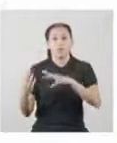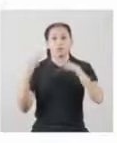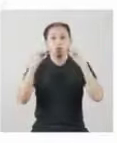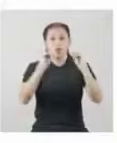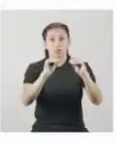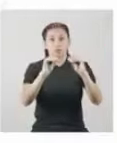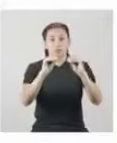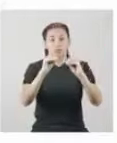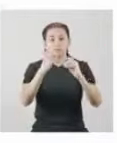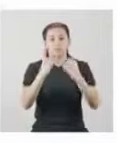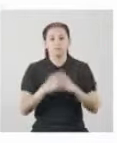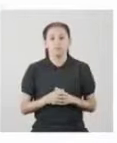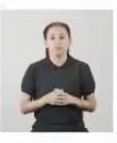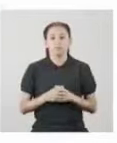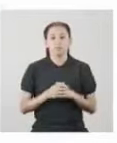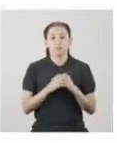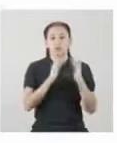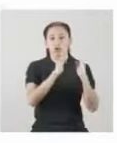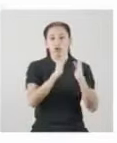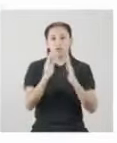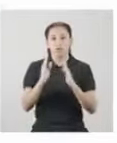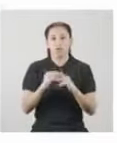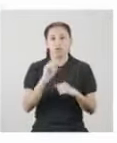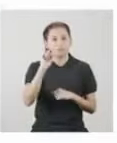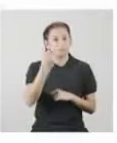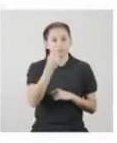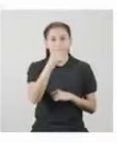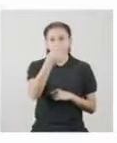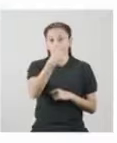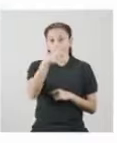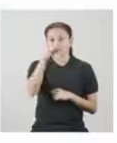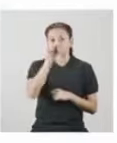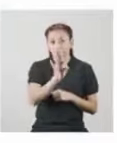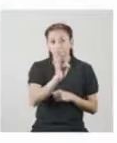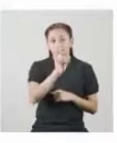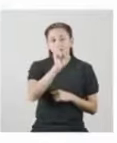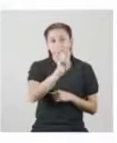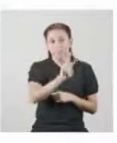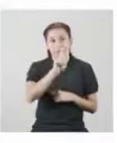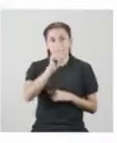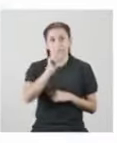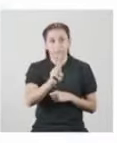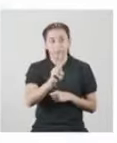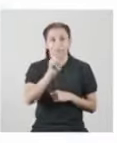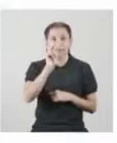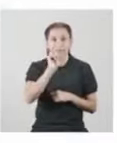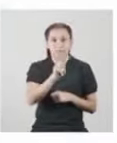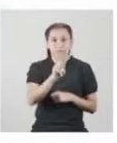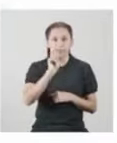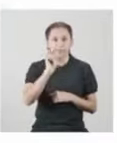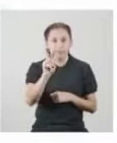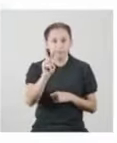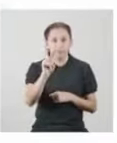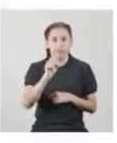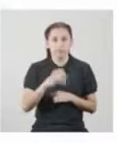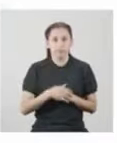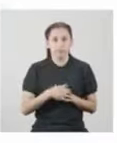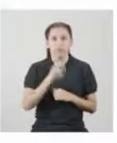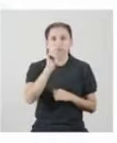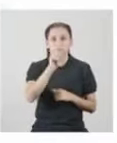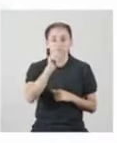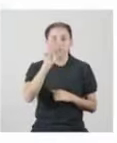Ponemos los datos de forma ascendente El orden sería 19 centímetros 21 centímetros 22